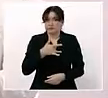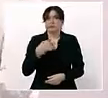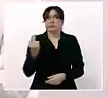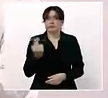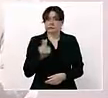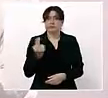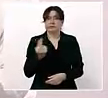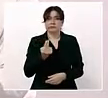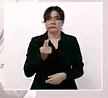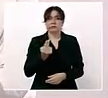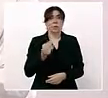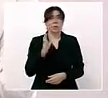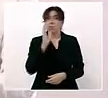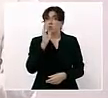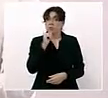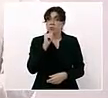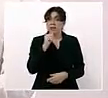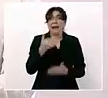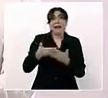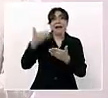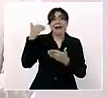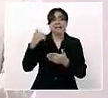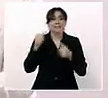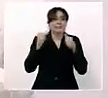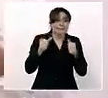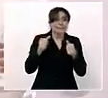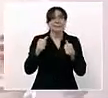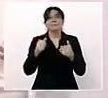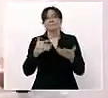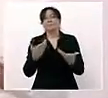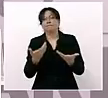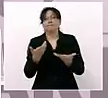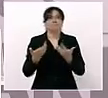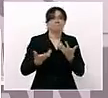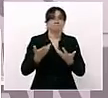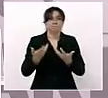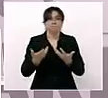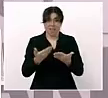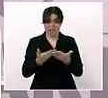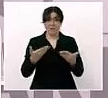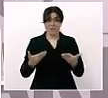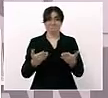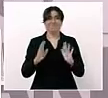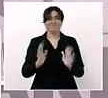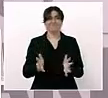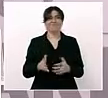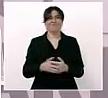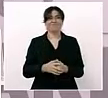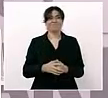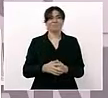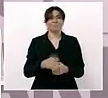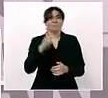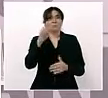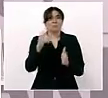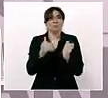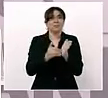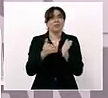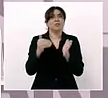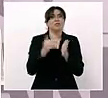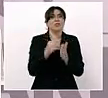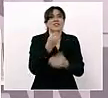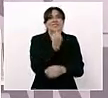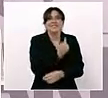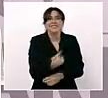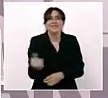atender. Ayudamos ahora a un millón de